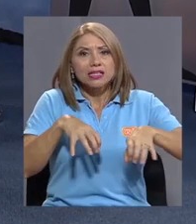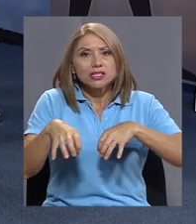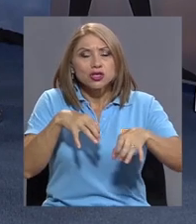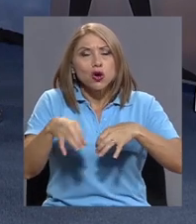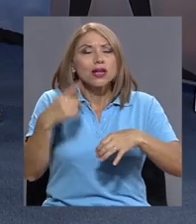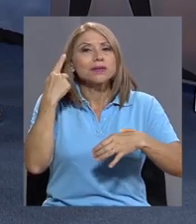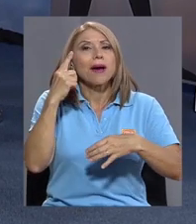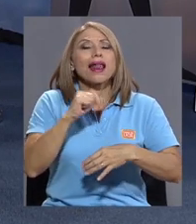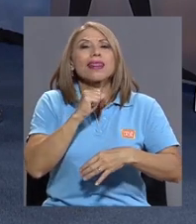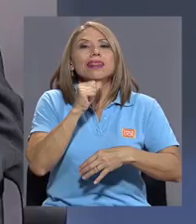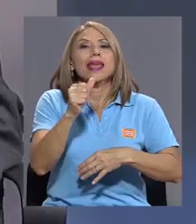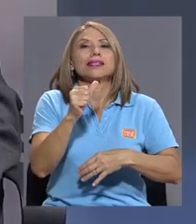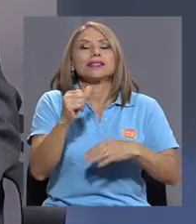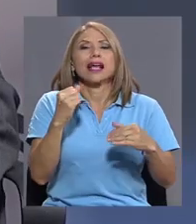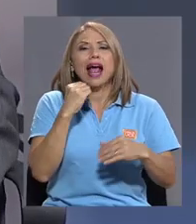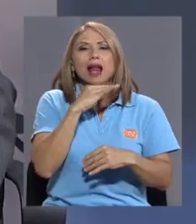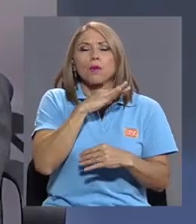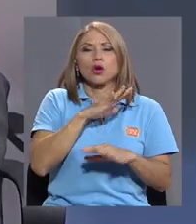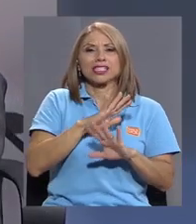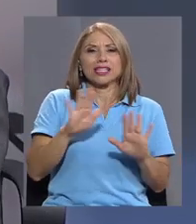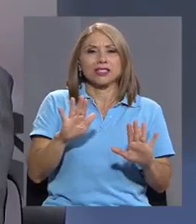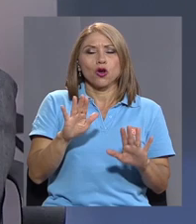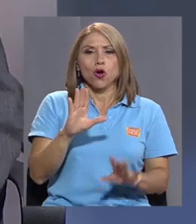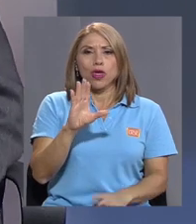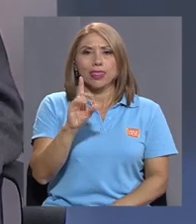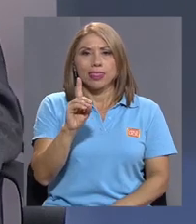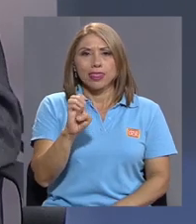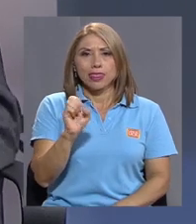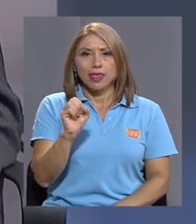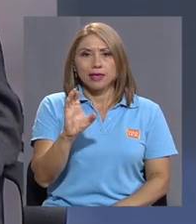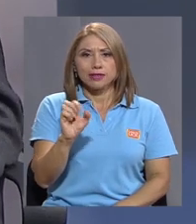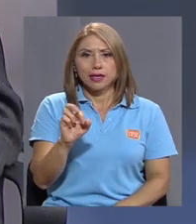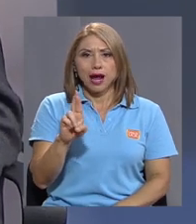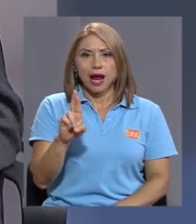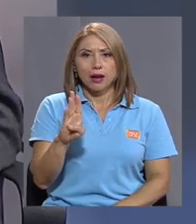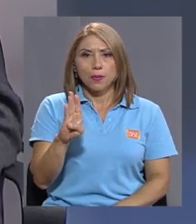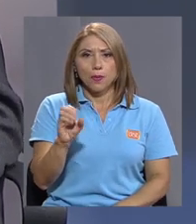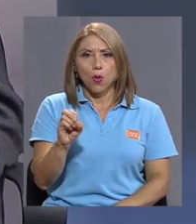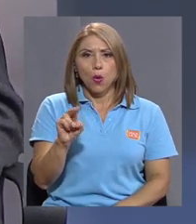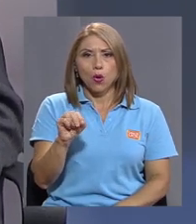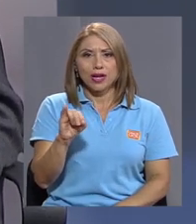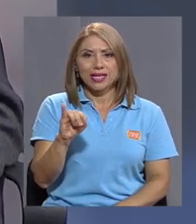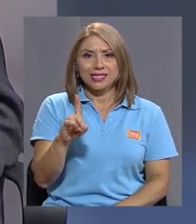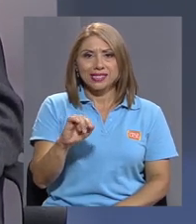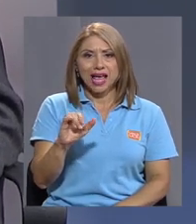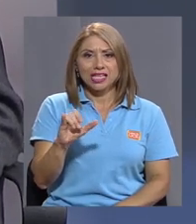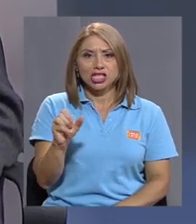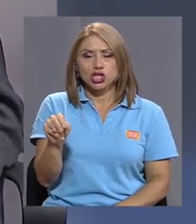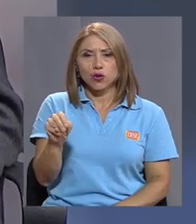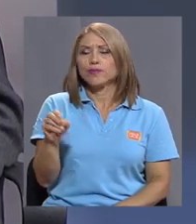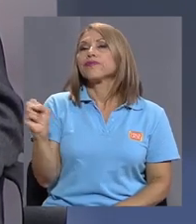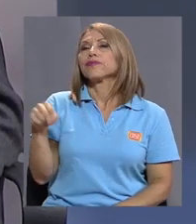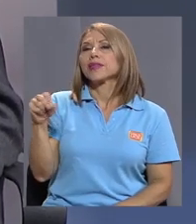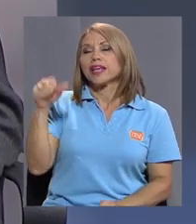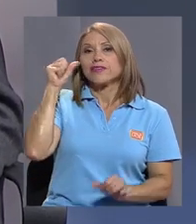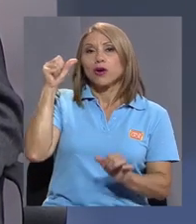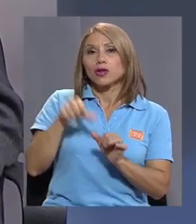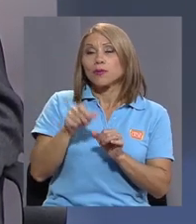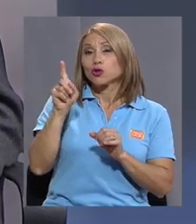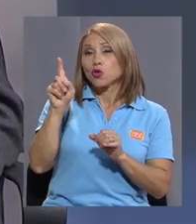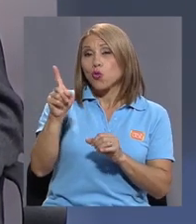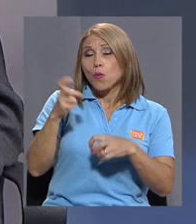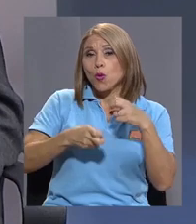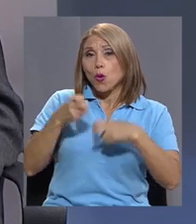hacia la descarbonización. Claro, porque recordémonos que uno de los problemas que tienen las energías